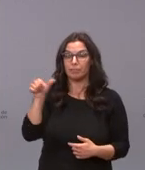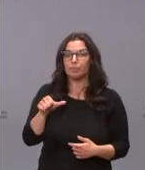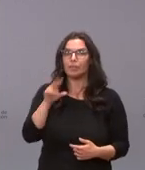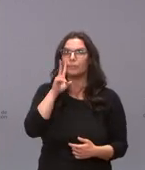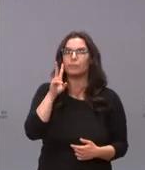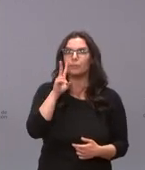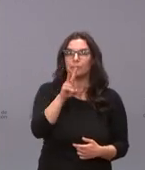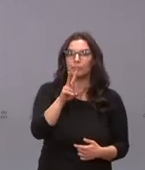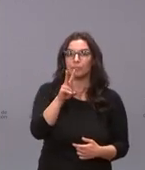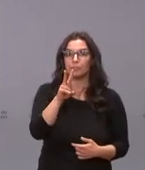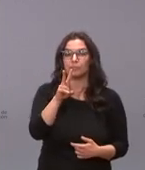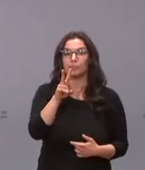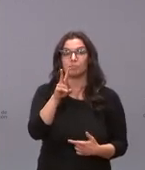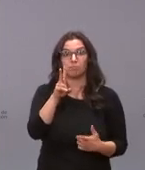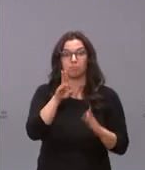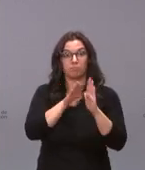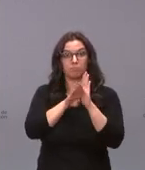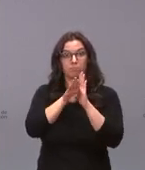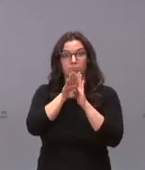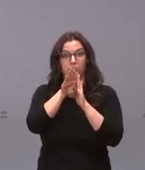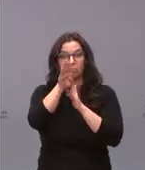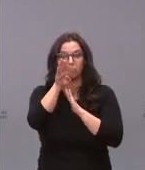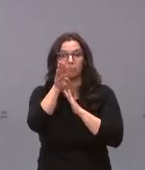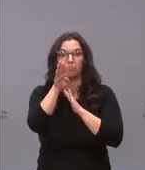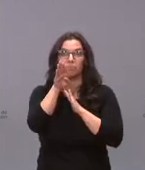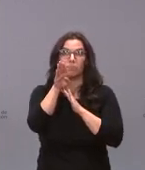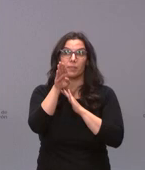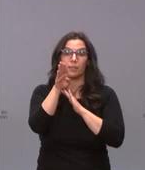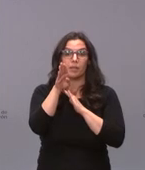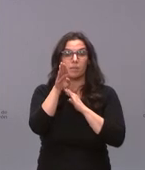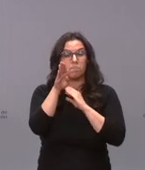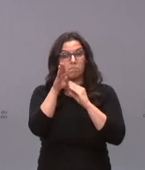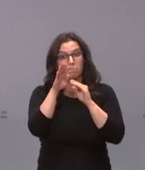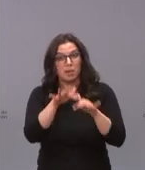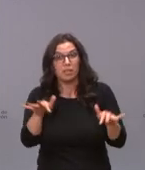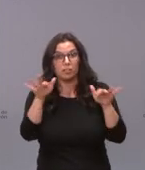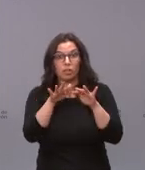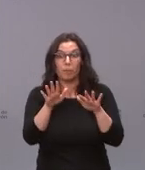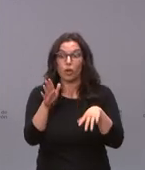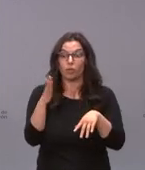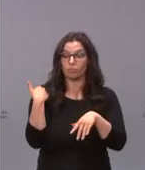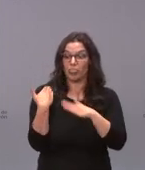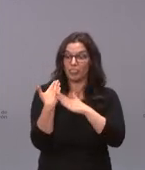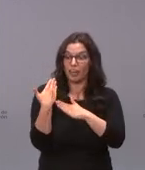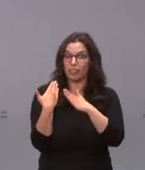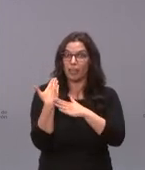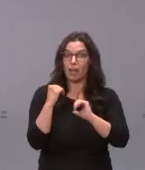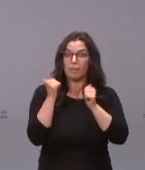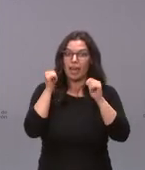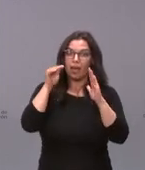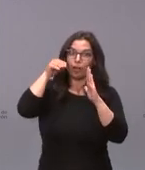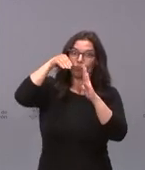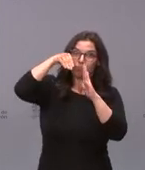y continuo crecimiento, pero que en estos últimos días se ha visto frenado e incluso ha iniciado un